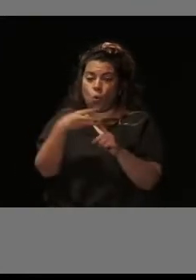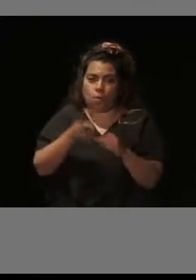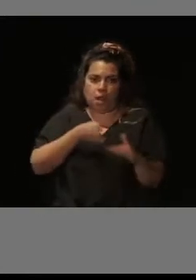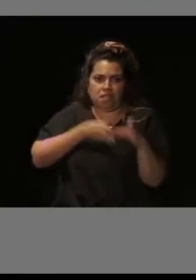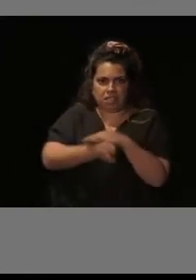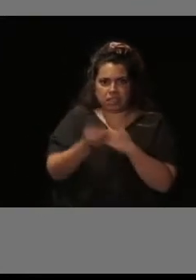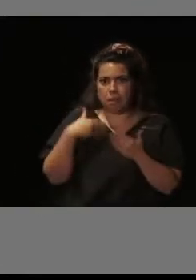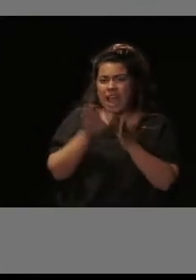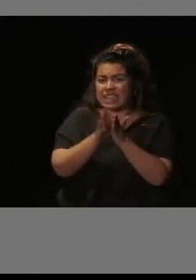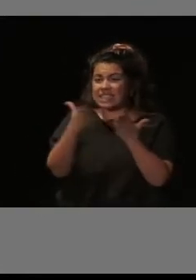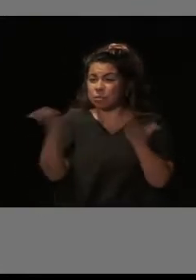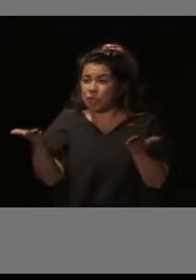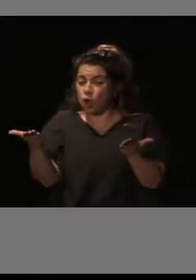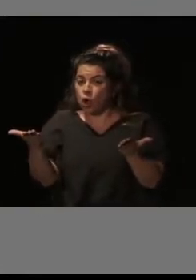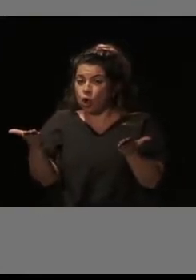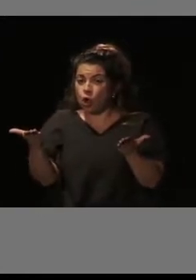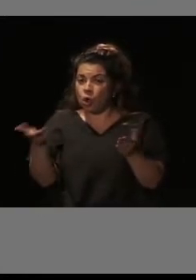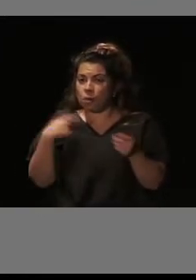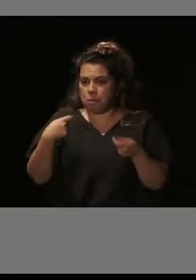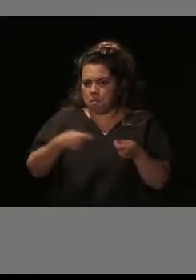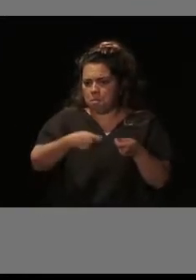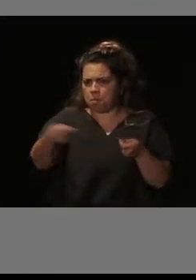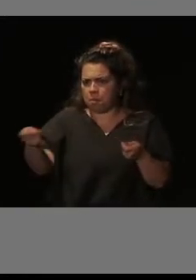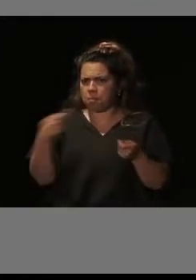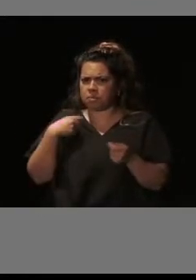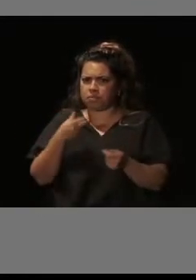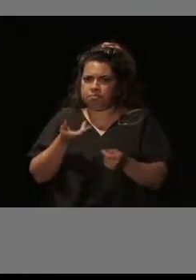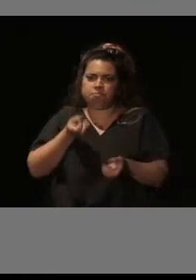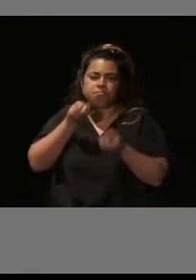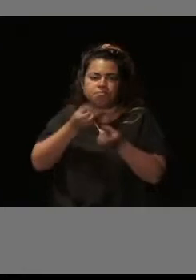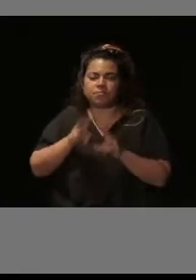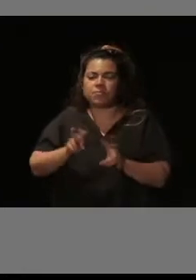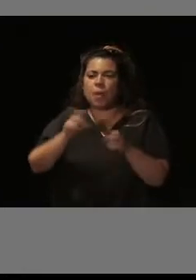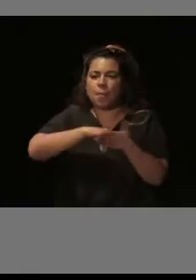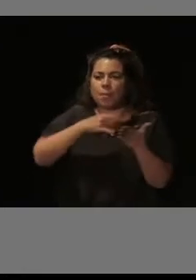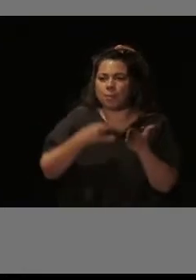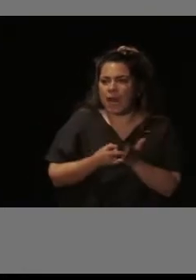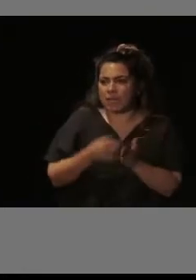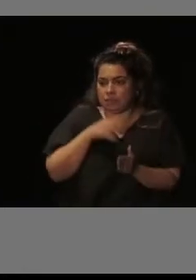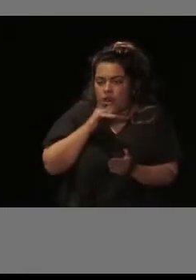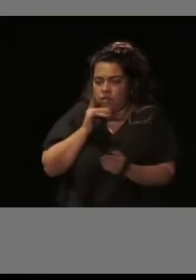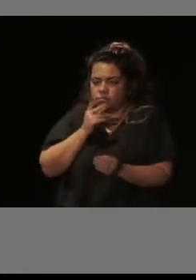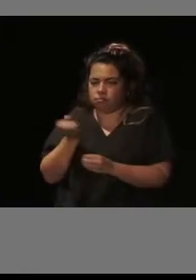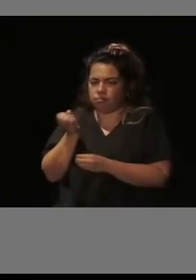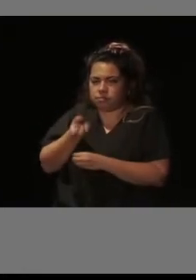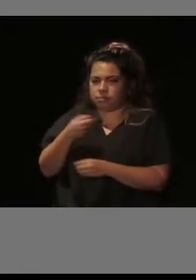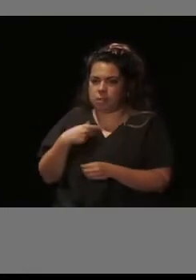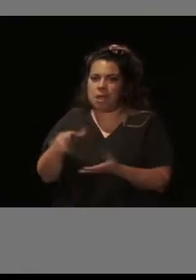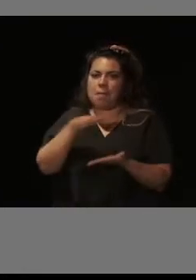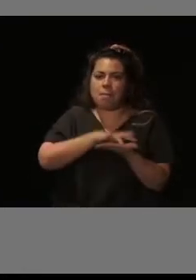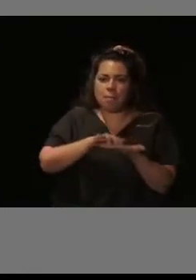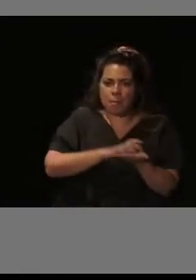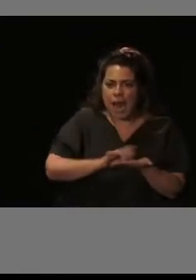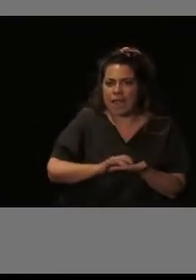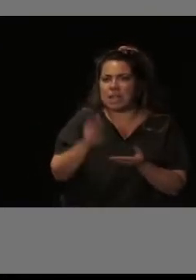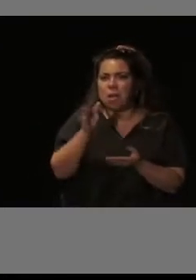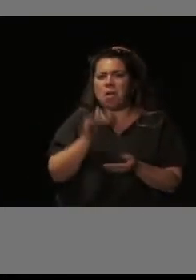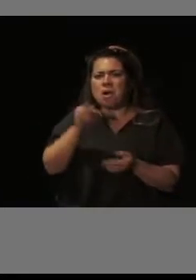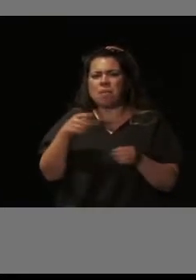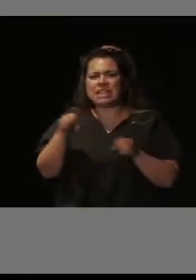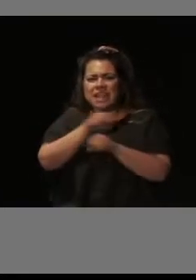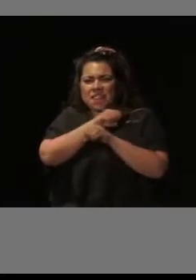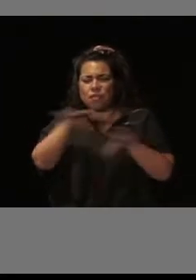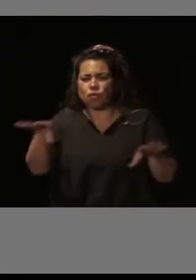trípticos que se distribuyen con información sobre los planes que ahora veremos. Están en braille y la difusión